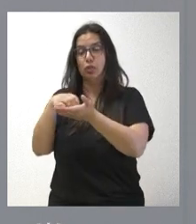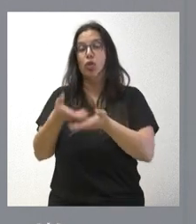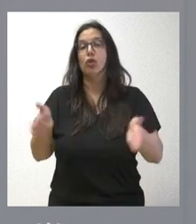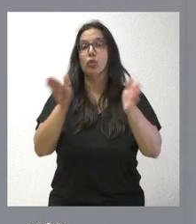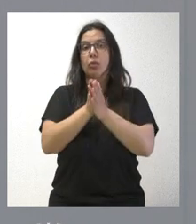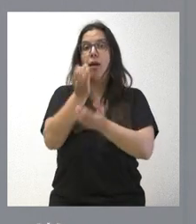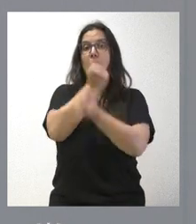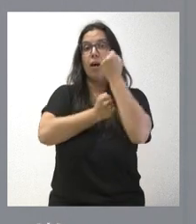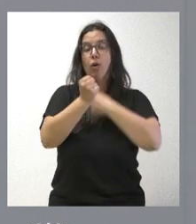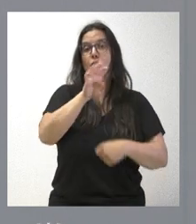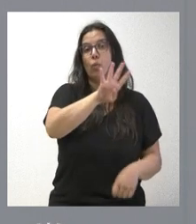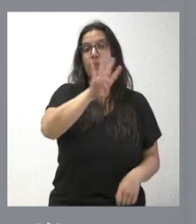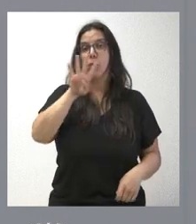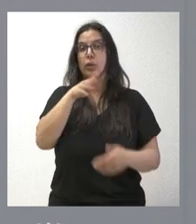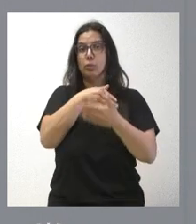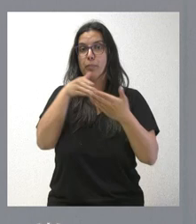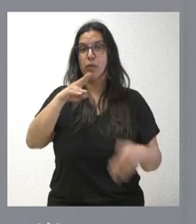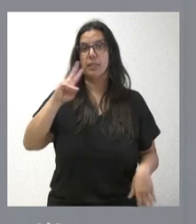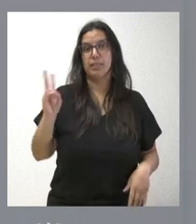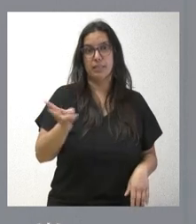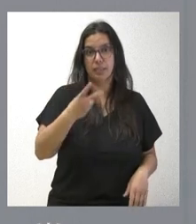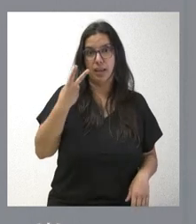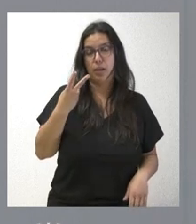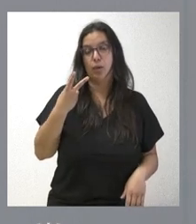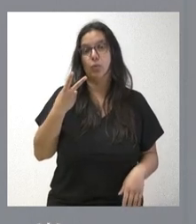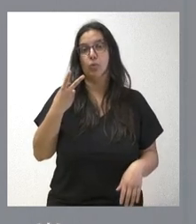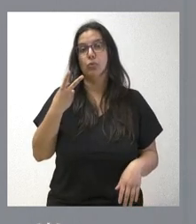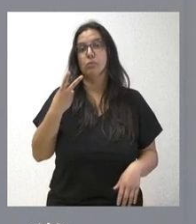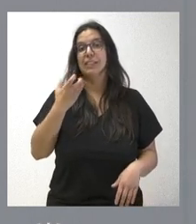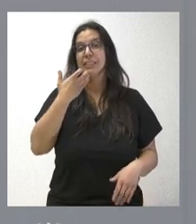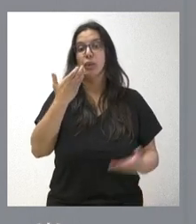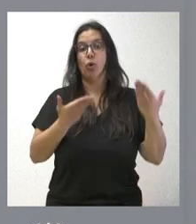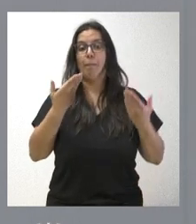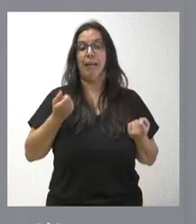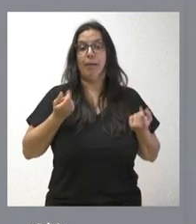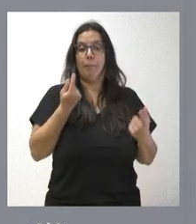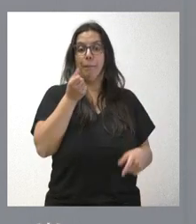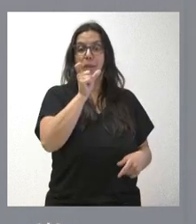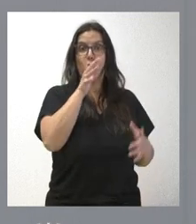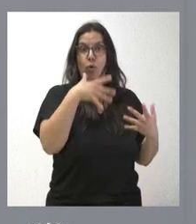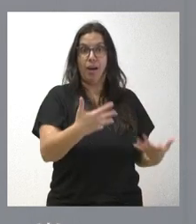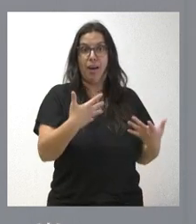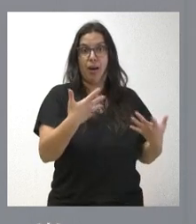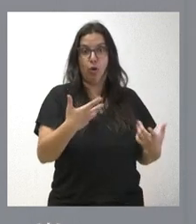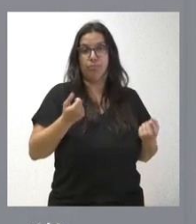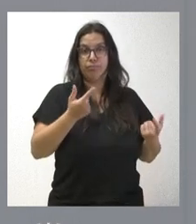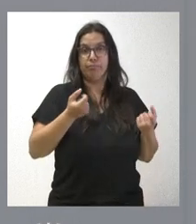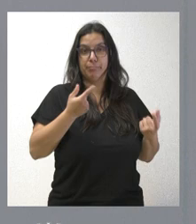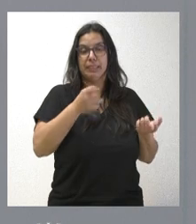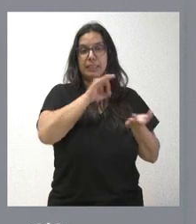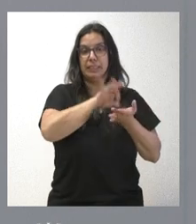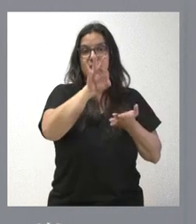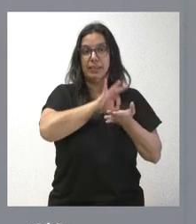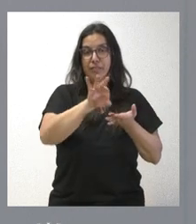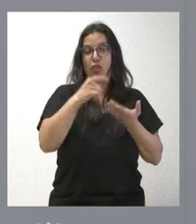de 44 millones de euros respecto del coste actual que tiene el servicio